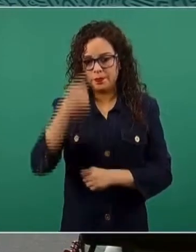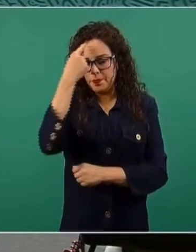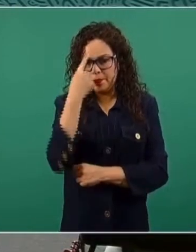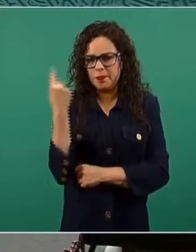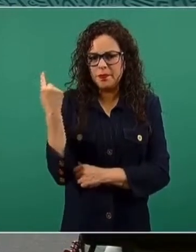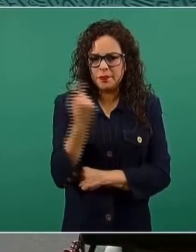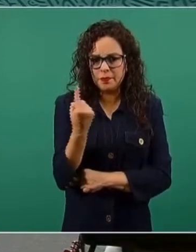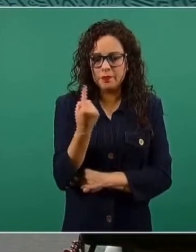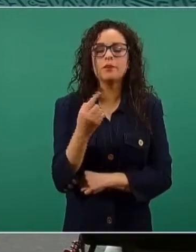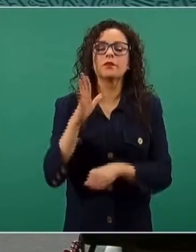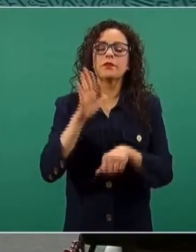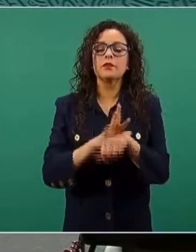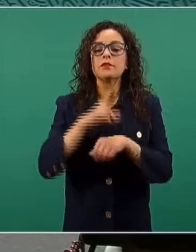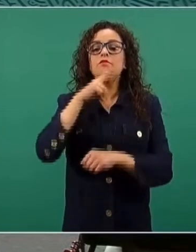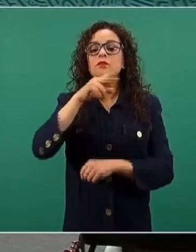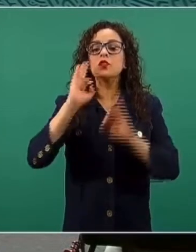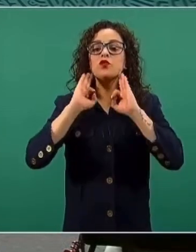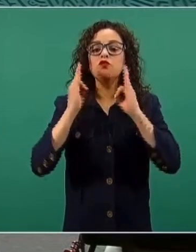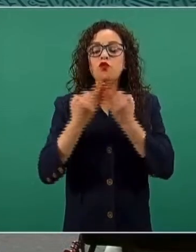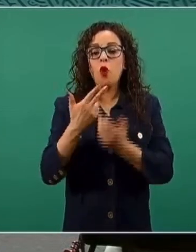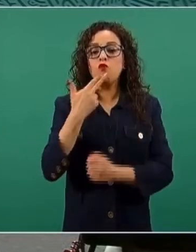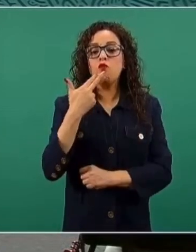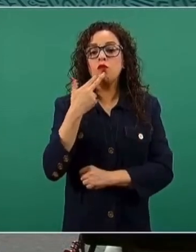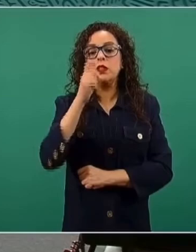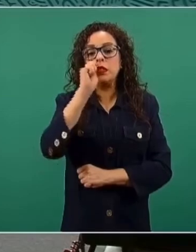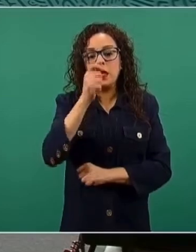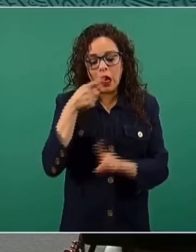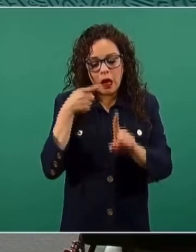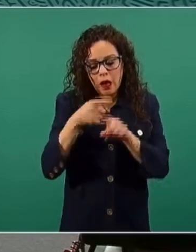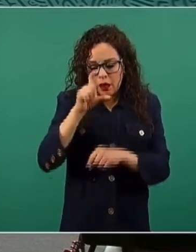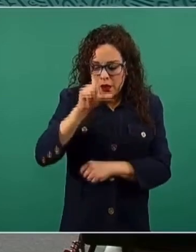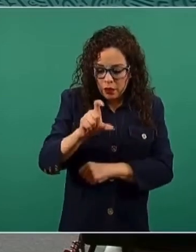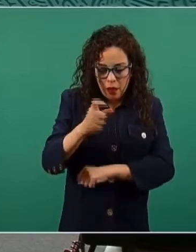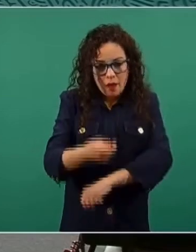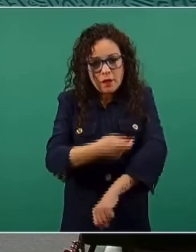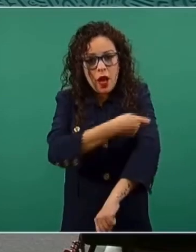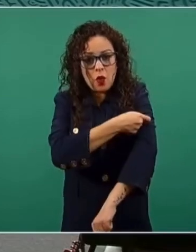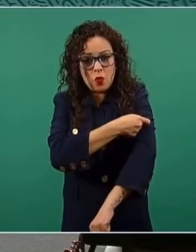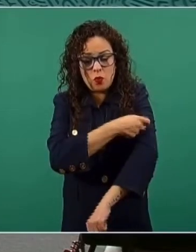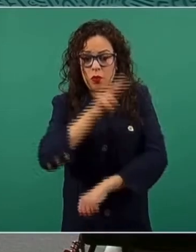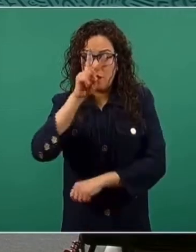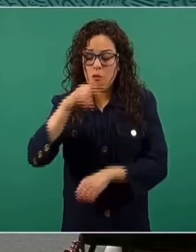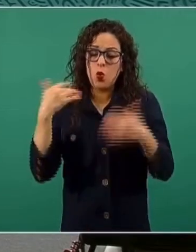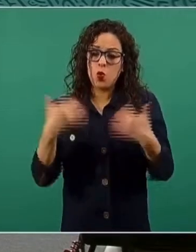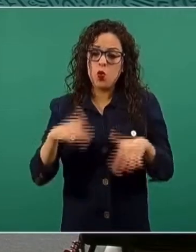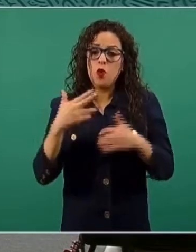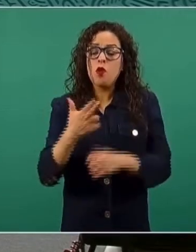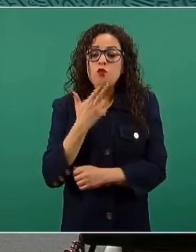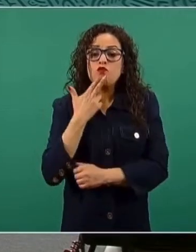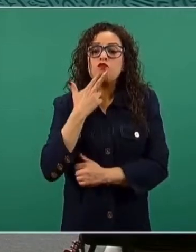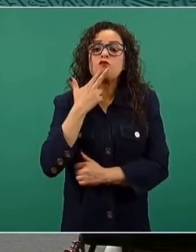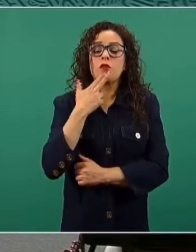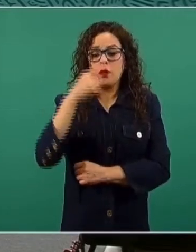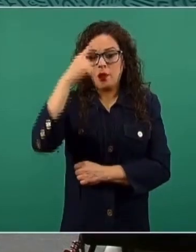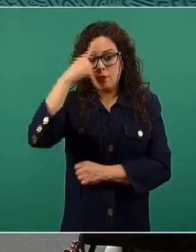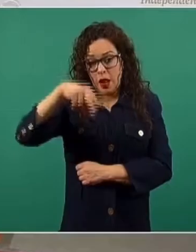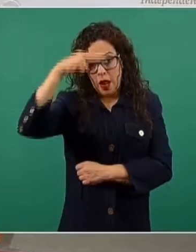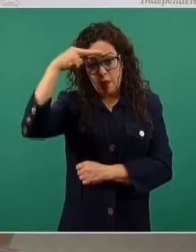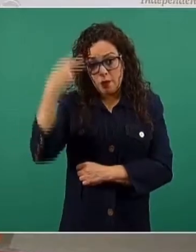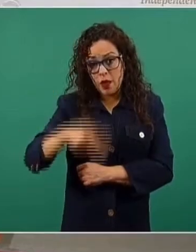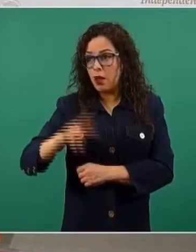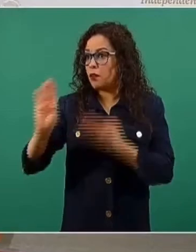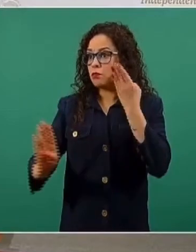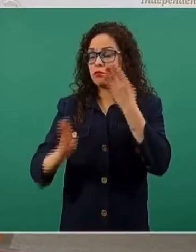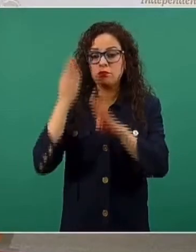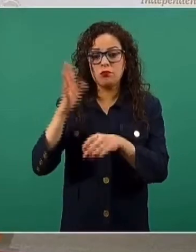de la mejor manera la vacuna, un producto de alta utilidad social para México, para el